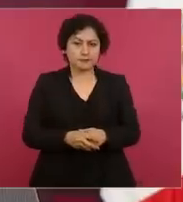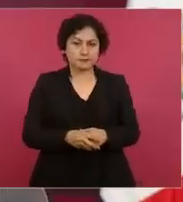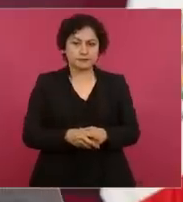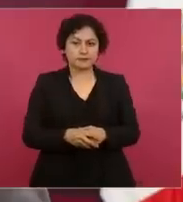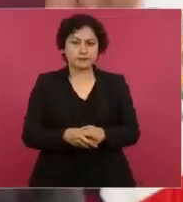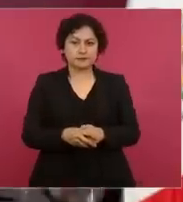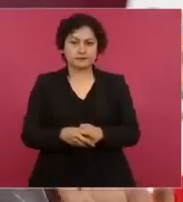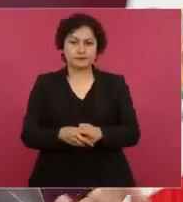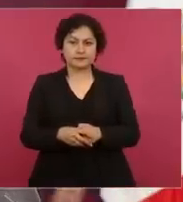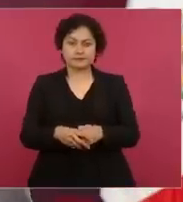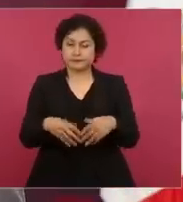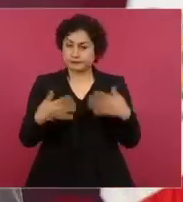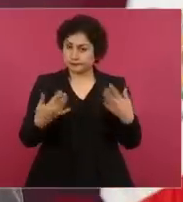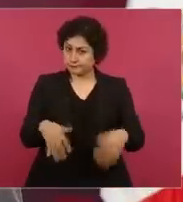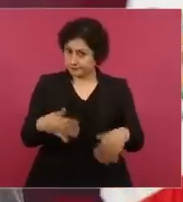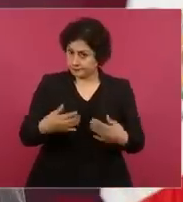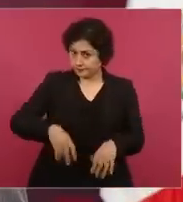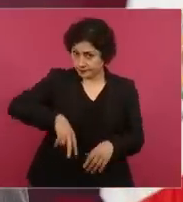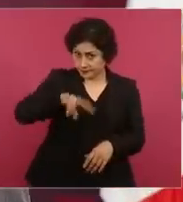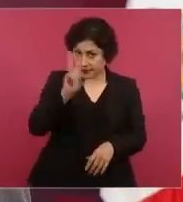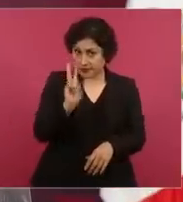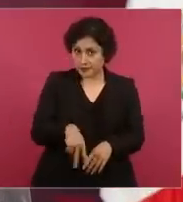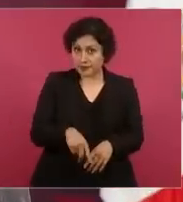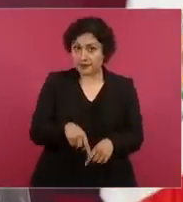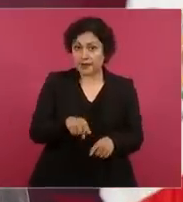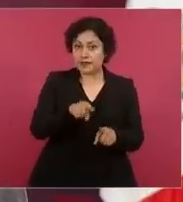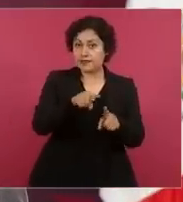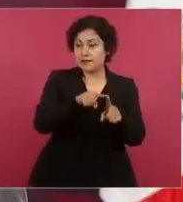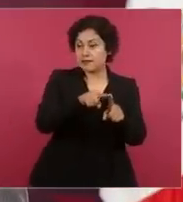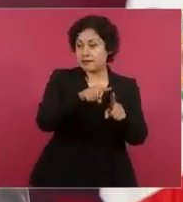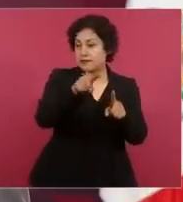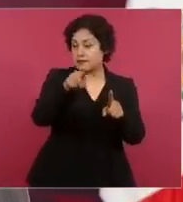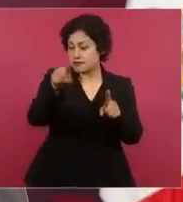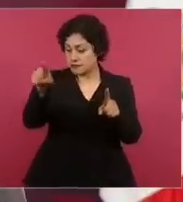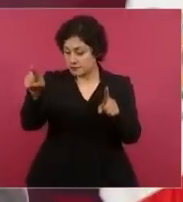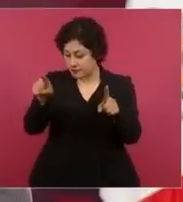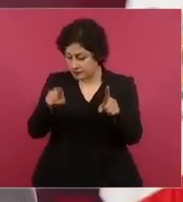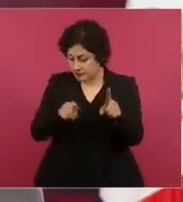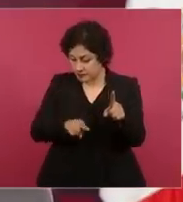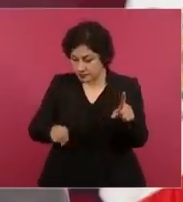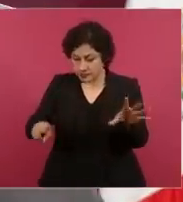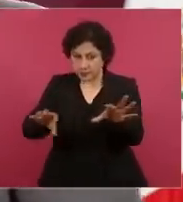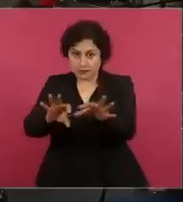Está muy interesante todo esto y les digo porque